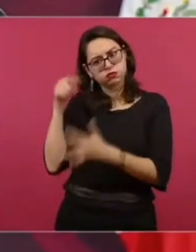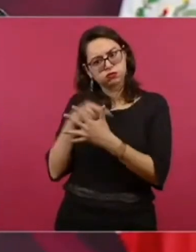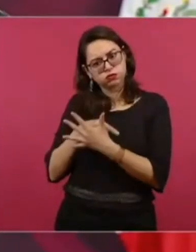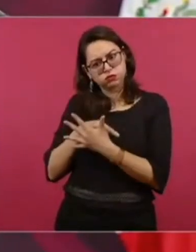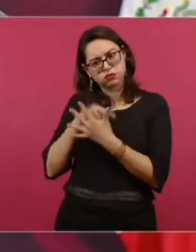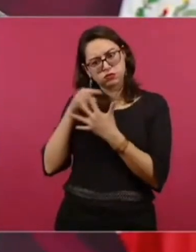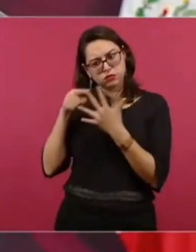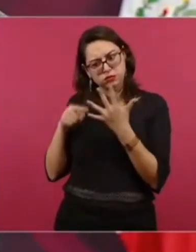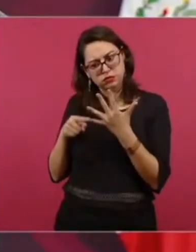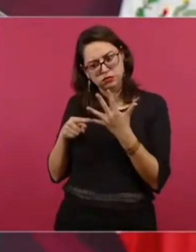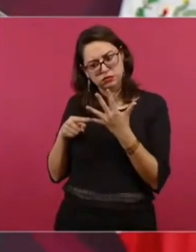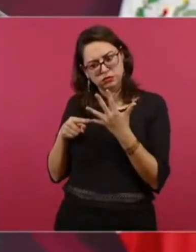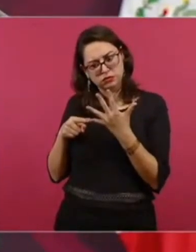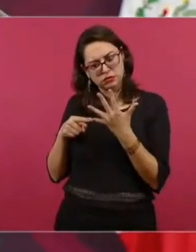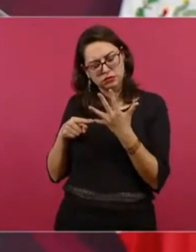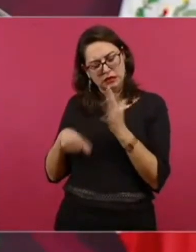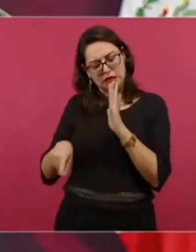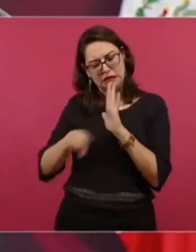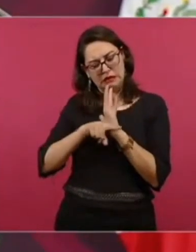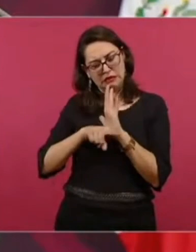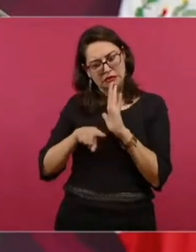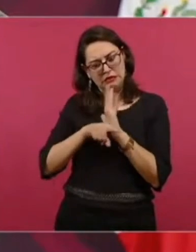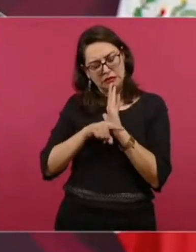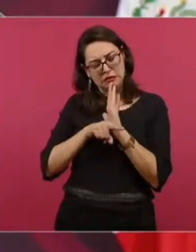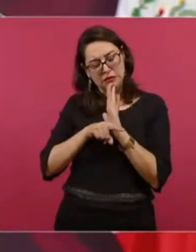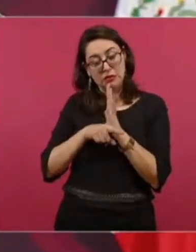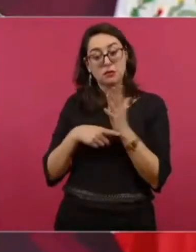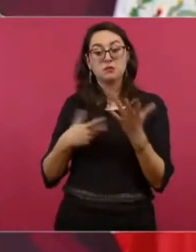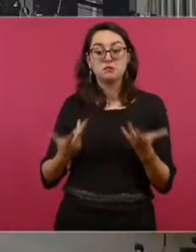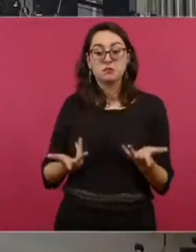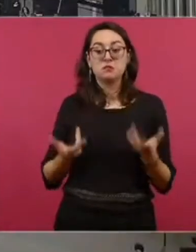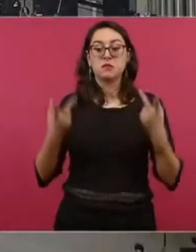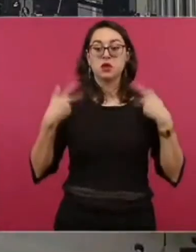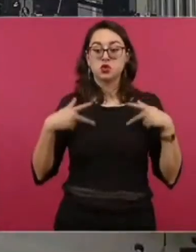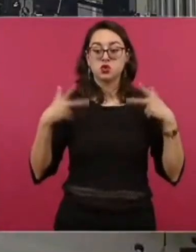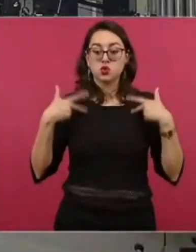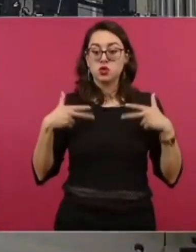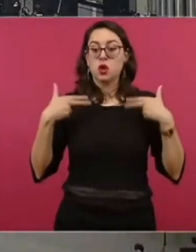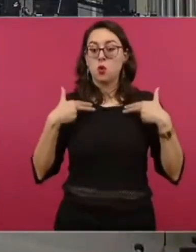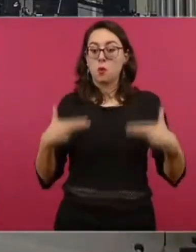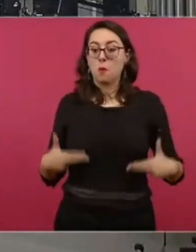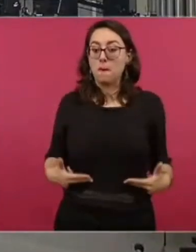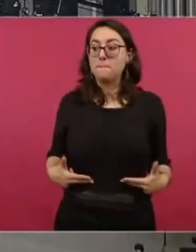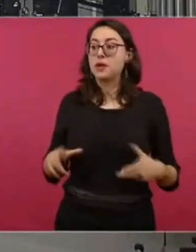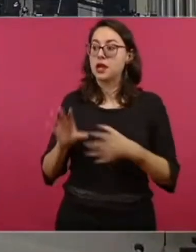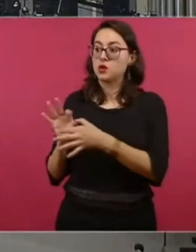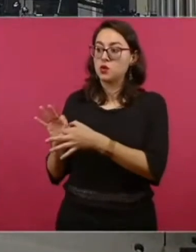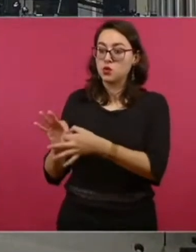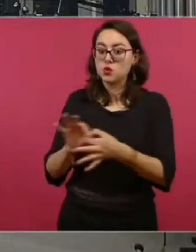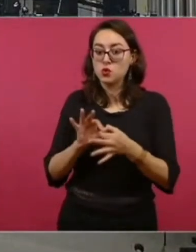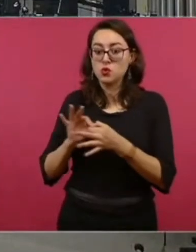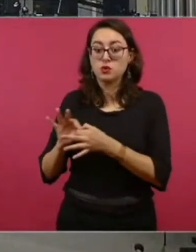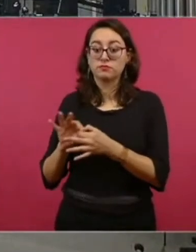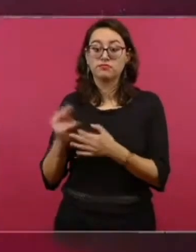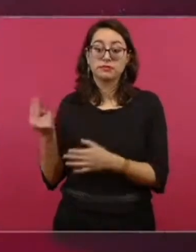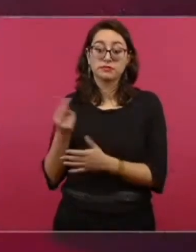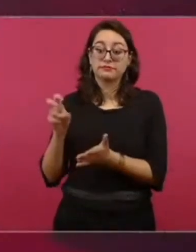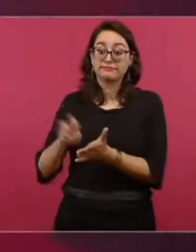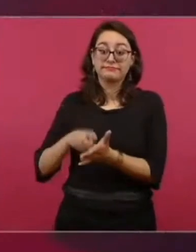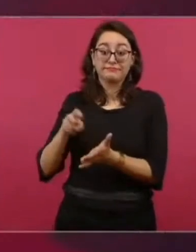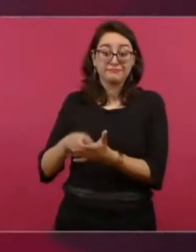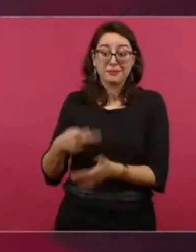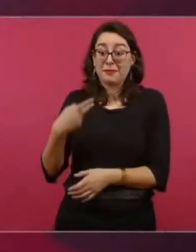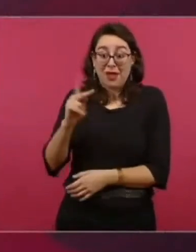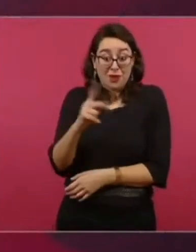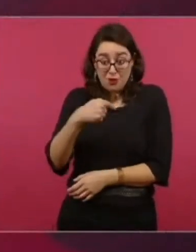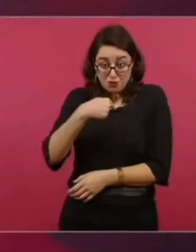a las ciencias sociales requiere de una modificación. eso tiene que